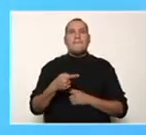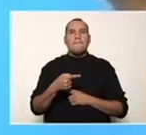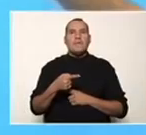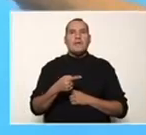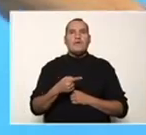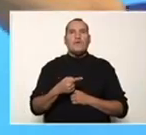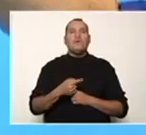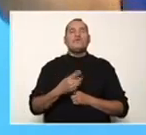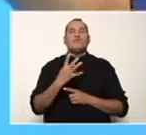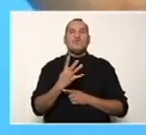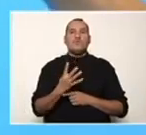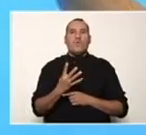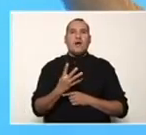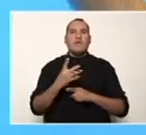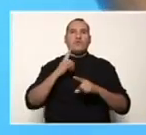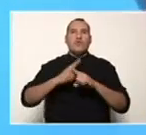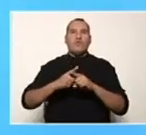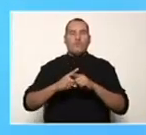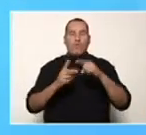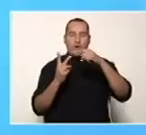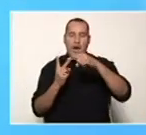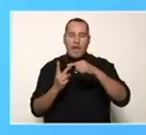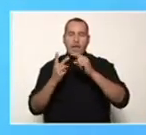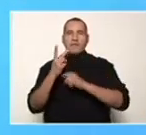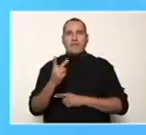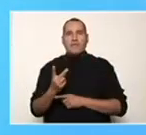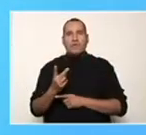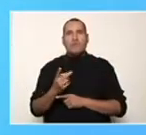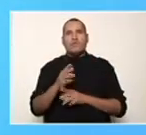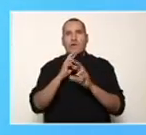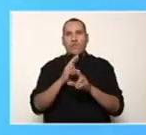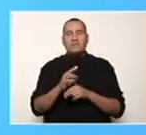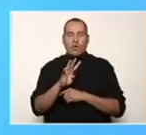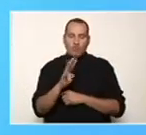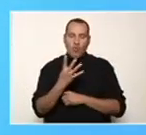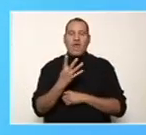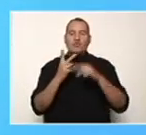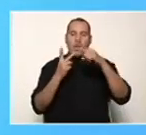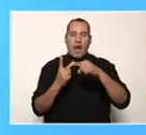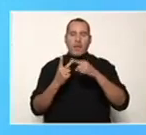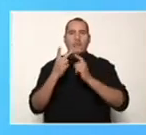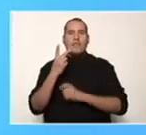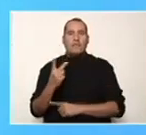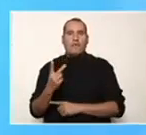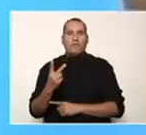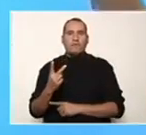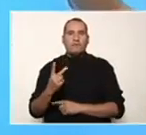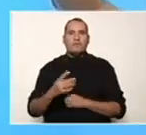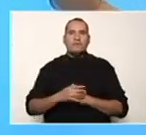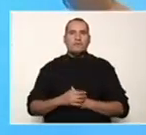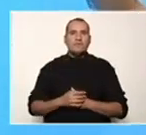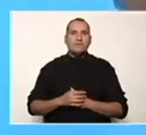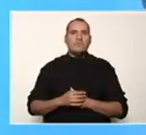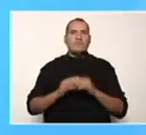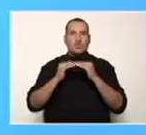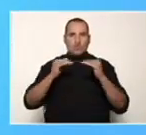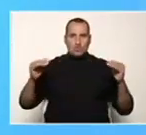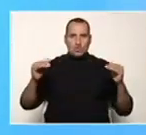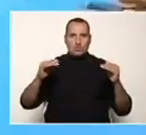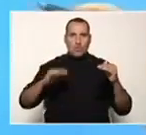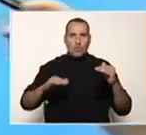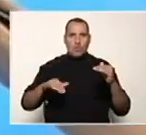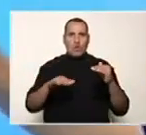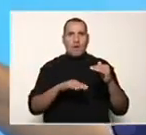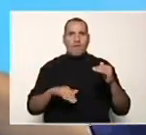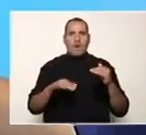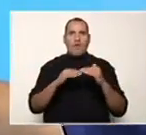Menos 4 por raíz de 2 da 4 raíz de 2. Todo eso dividido